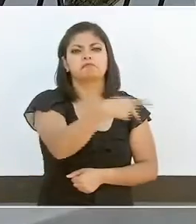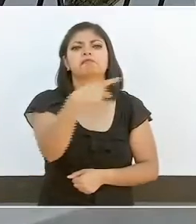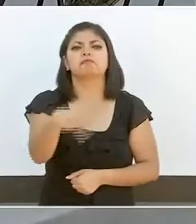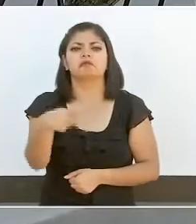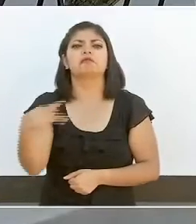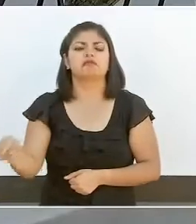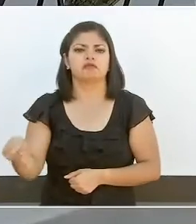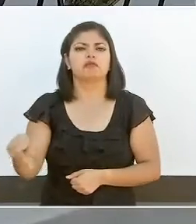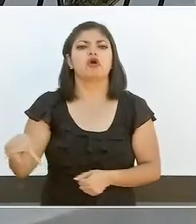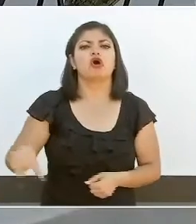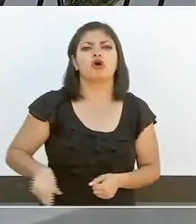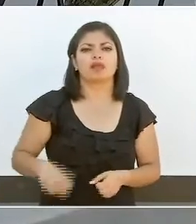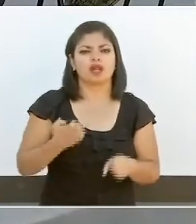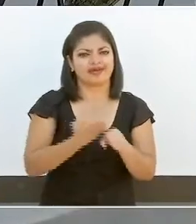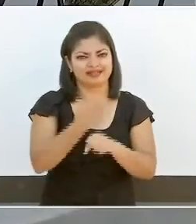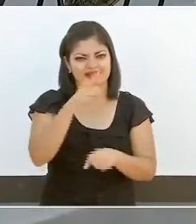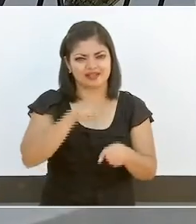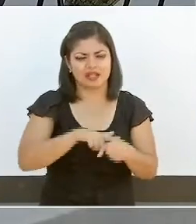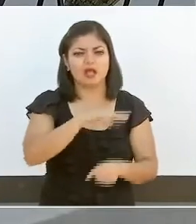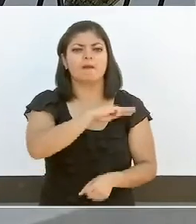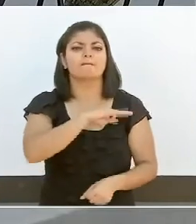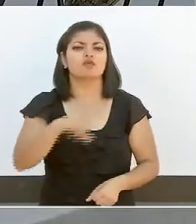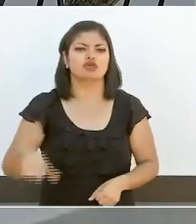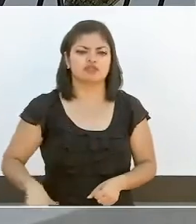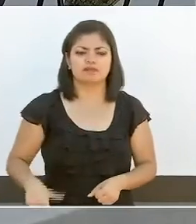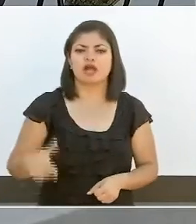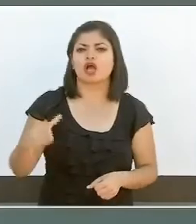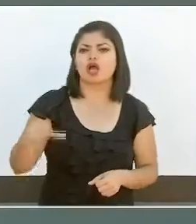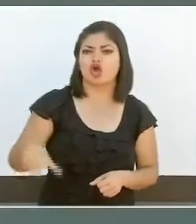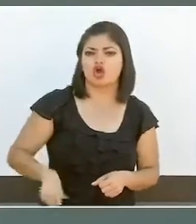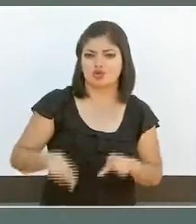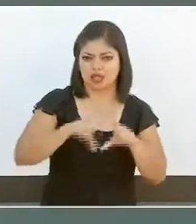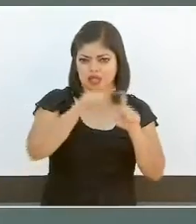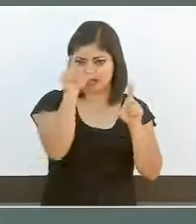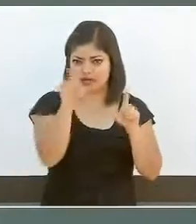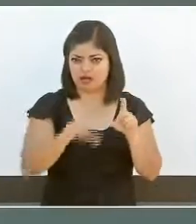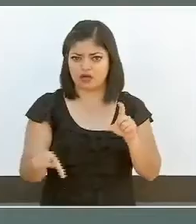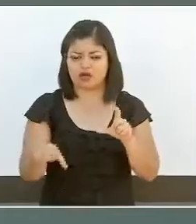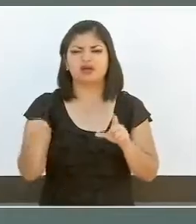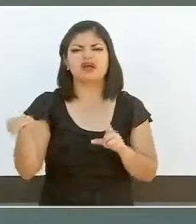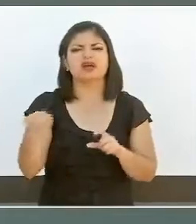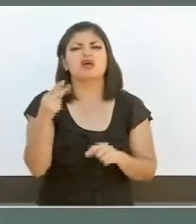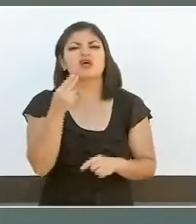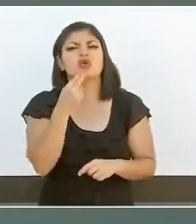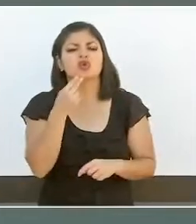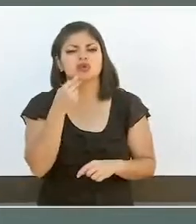gobiernos municipales y el gobierno federal atiendan,